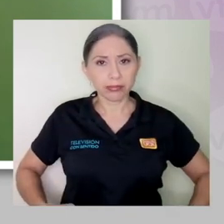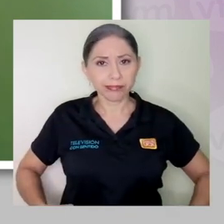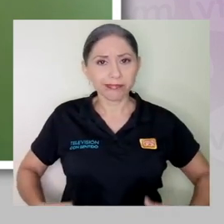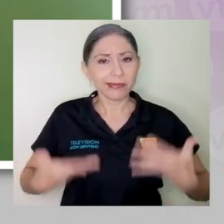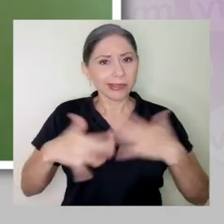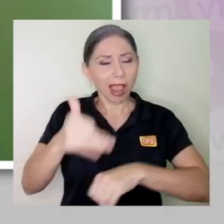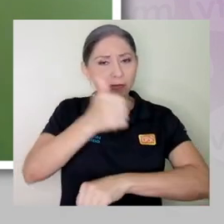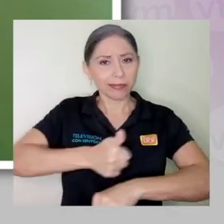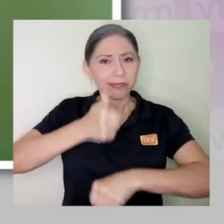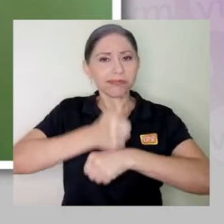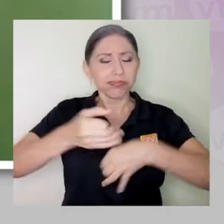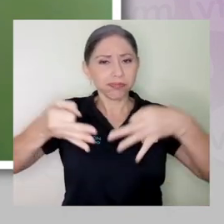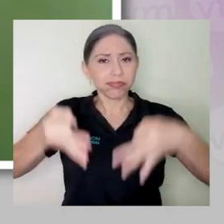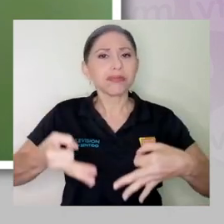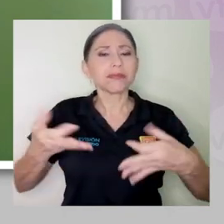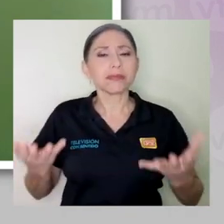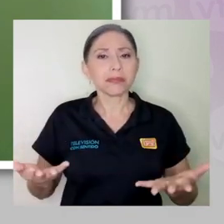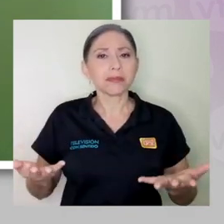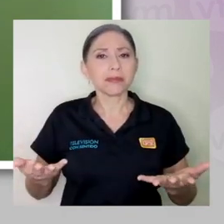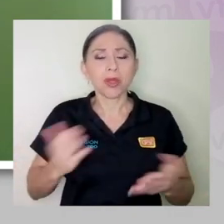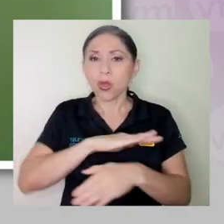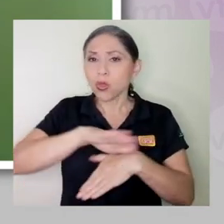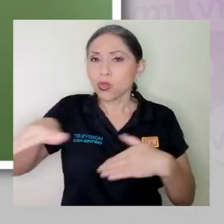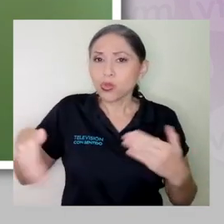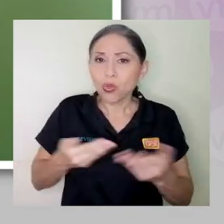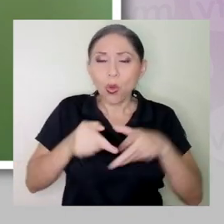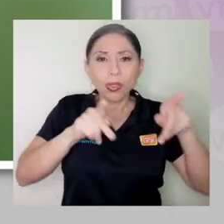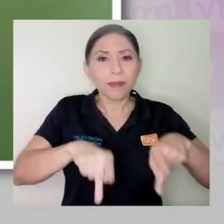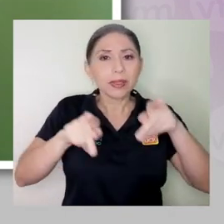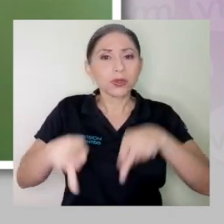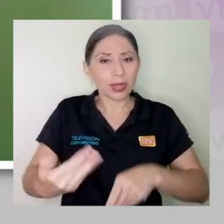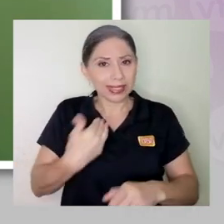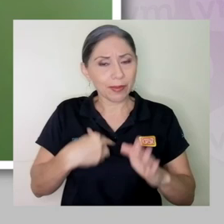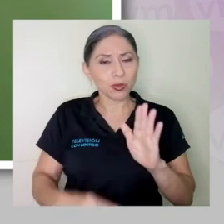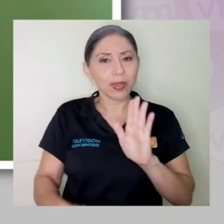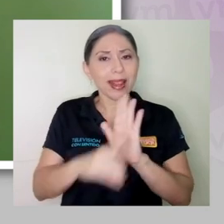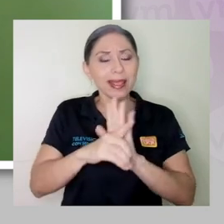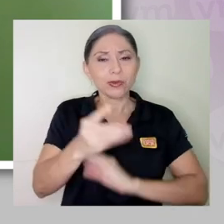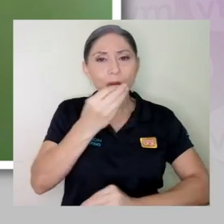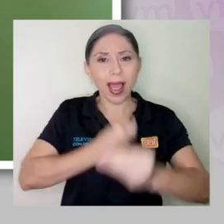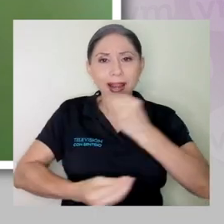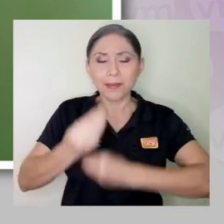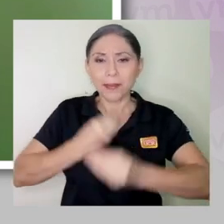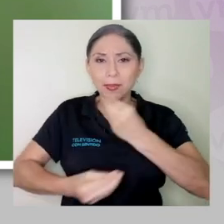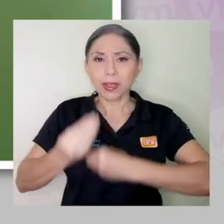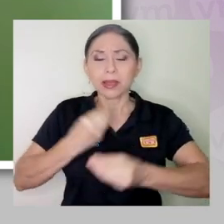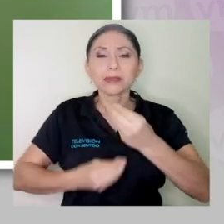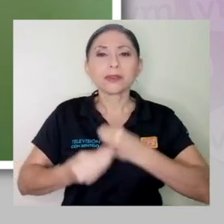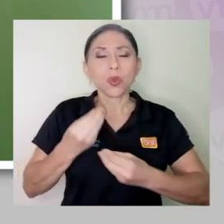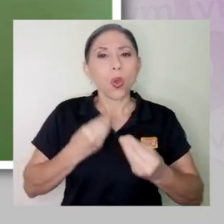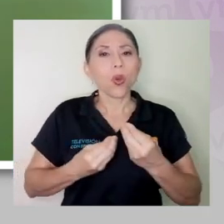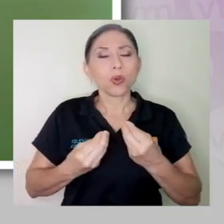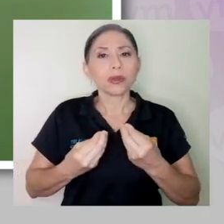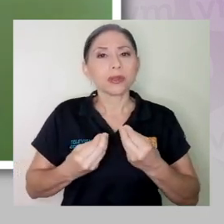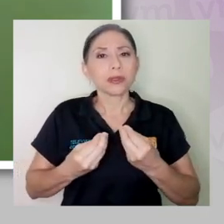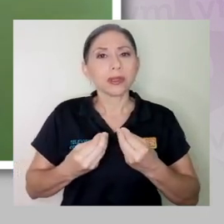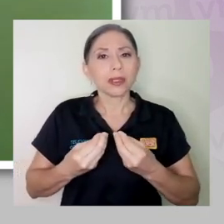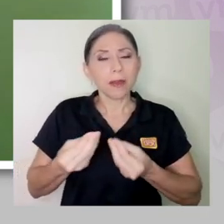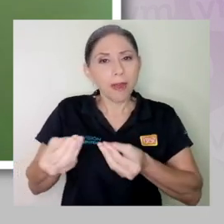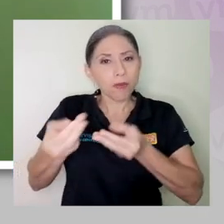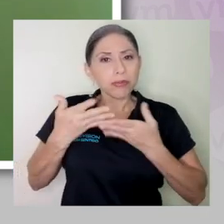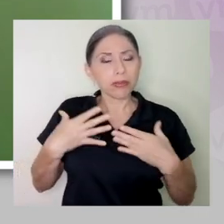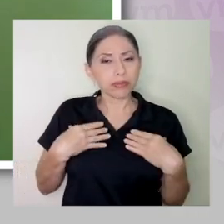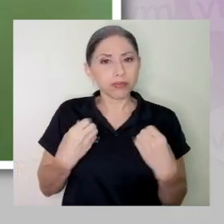Entonces, todas las personas tenemos derecho a una alimentación que me genere salud, ¿verdad?